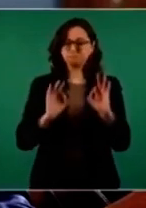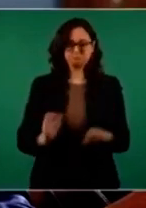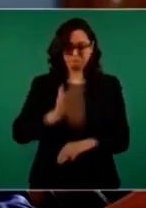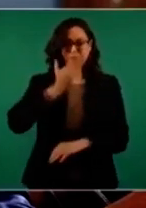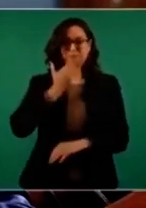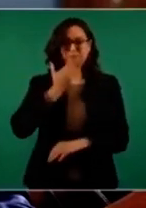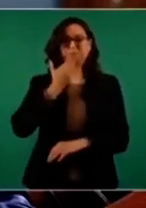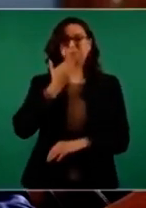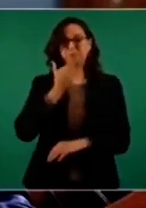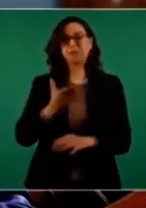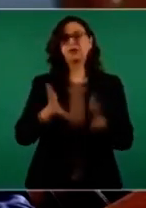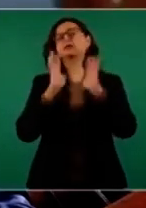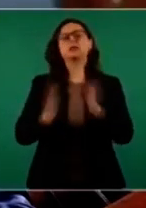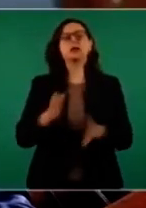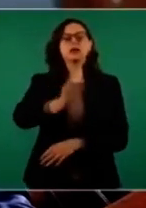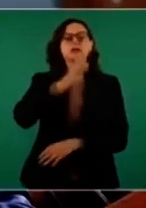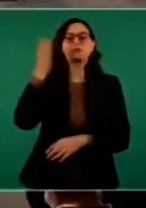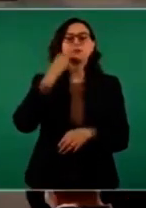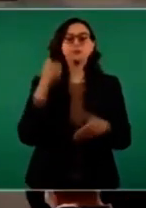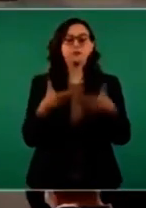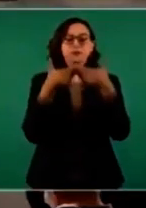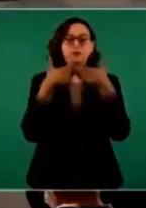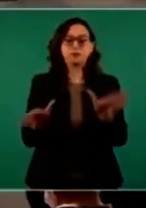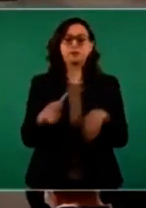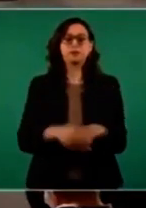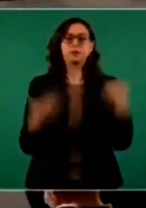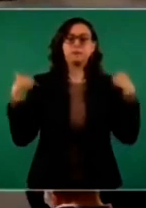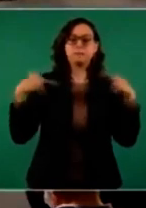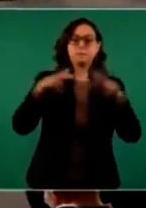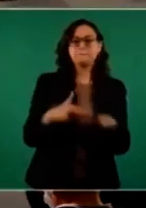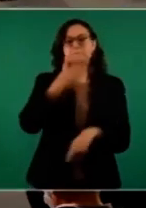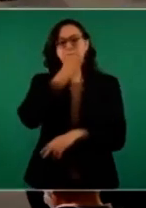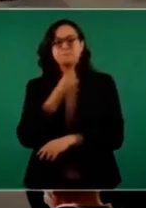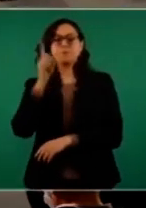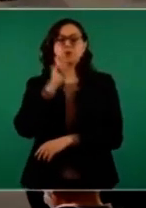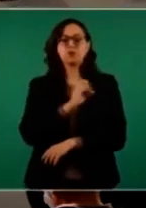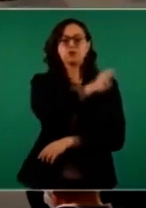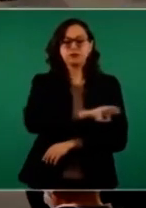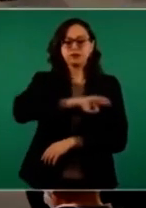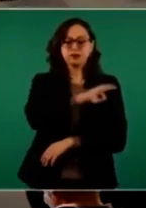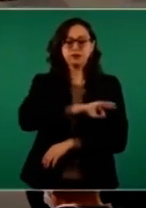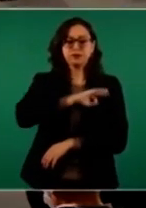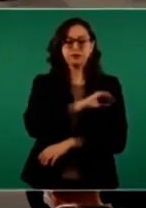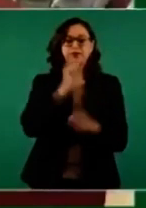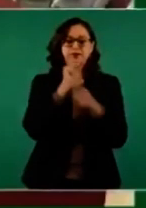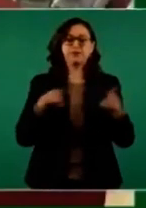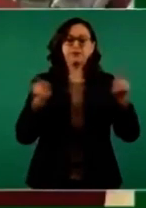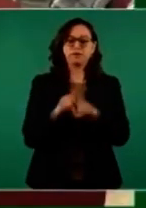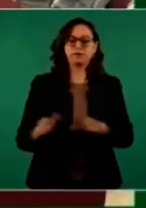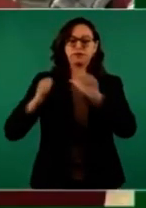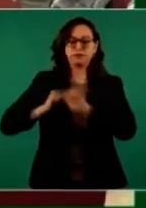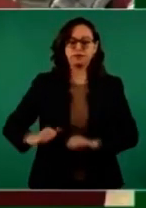se abren las escuelas. Felicidades a las maestras, a los maestros y a las